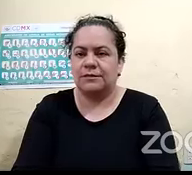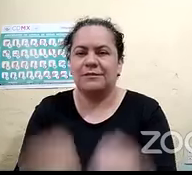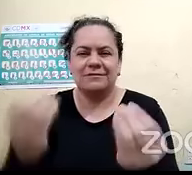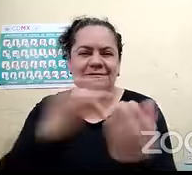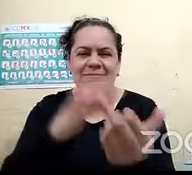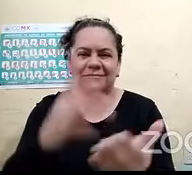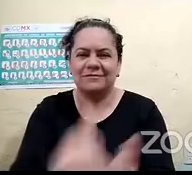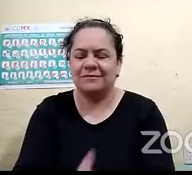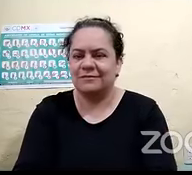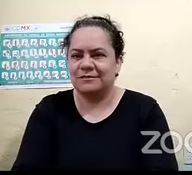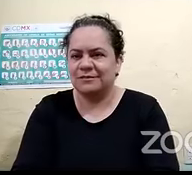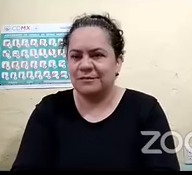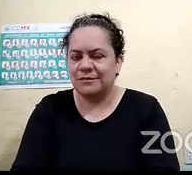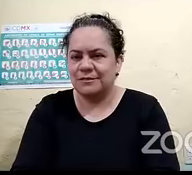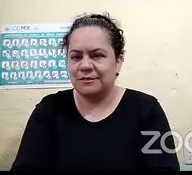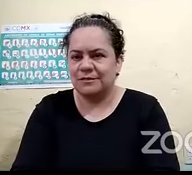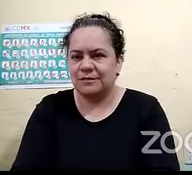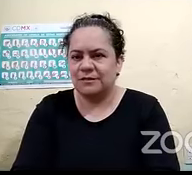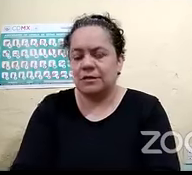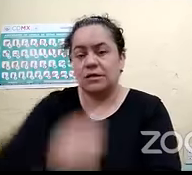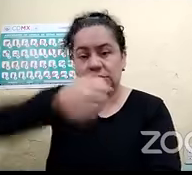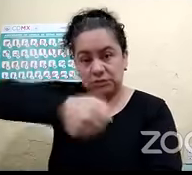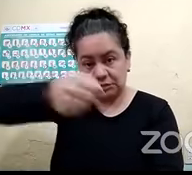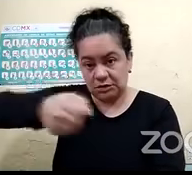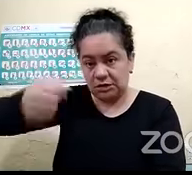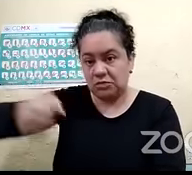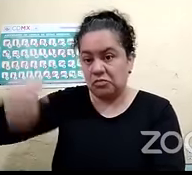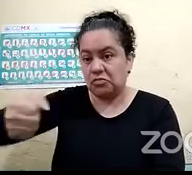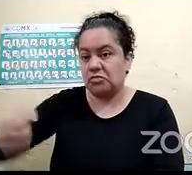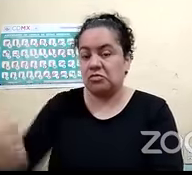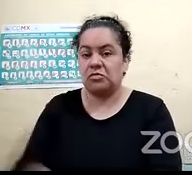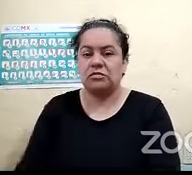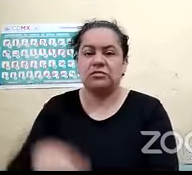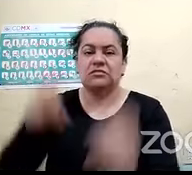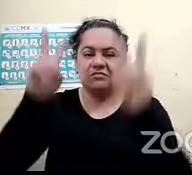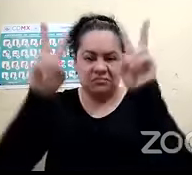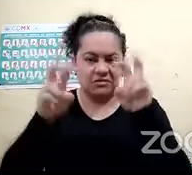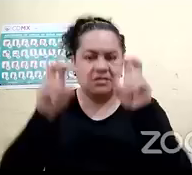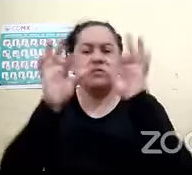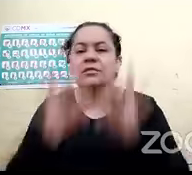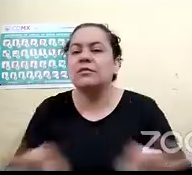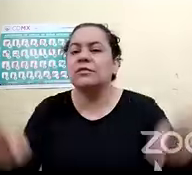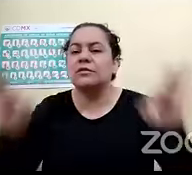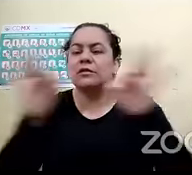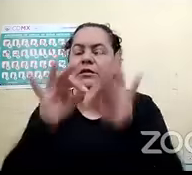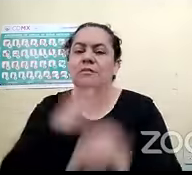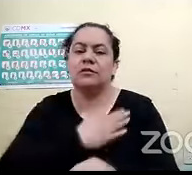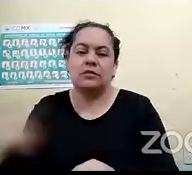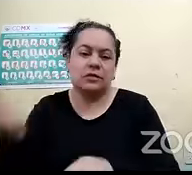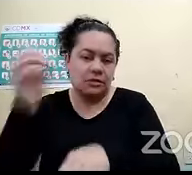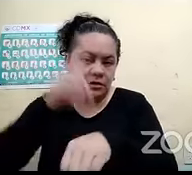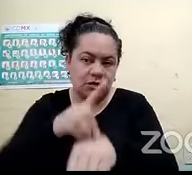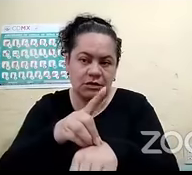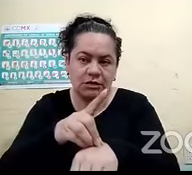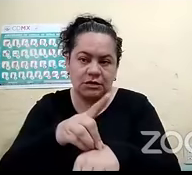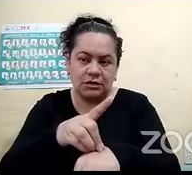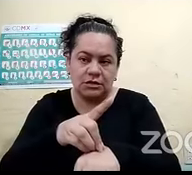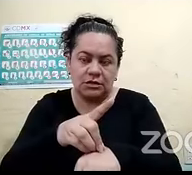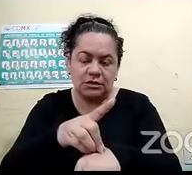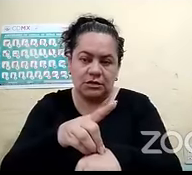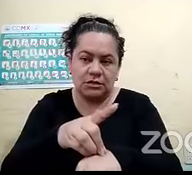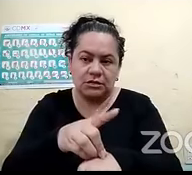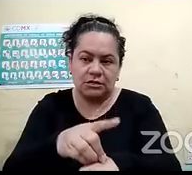Samayoa, saludos cordiales, excelente tema. Gonzalo de la Peña, muy buen día, saludos desde Playa del Carmen.